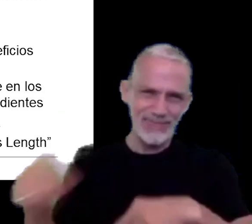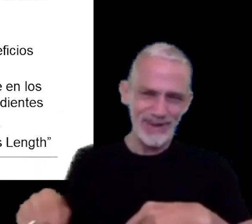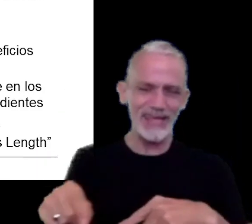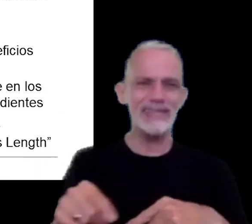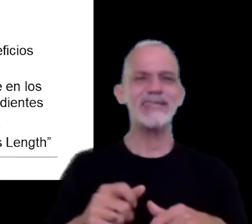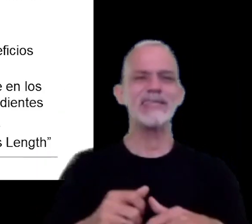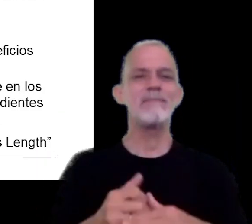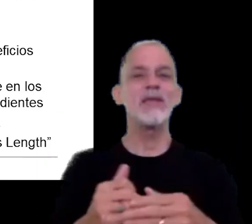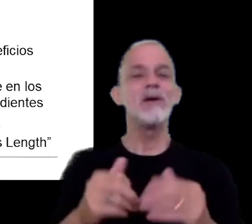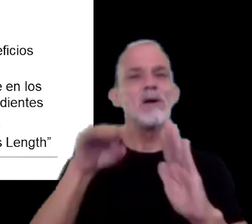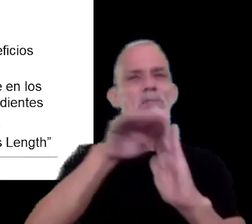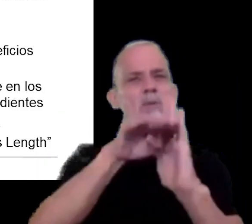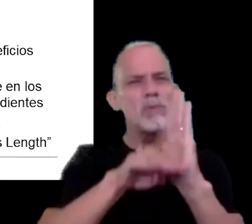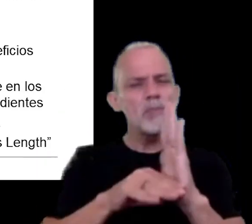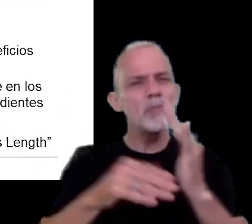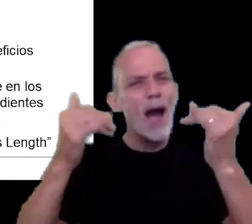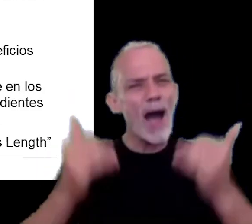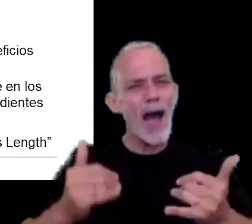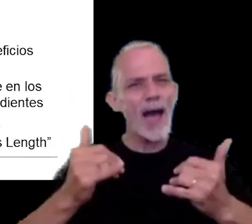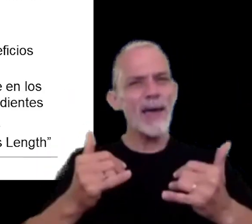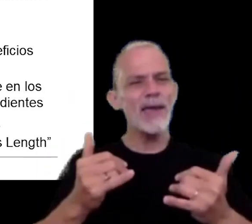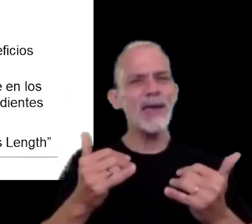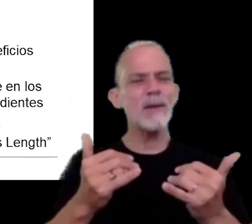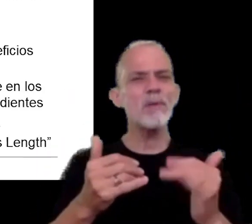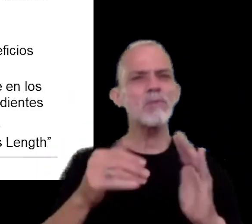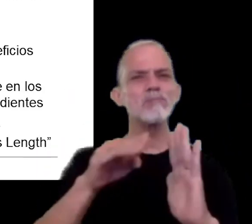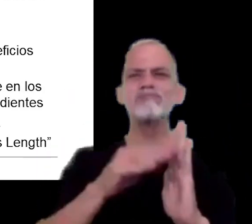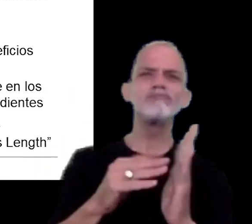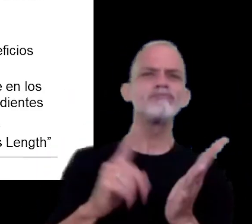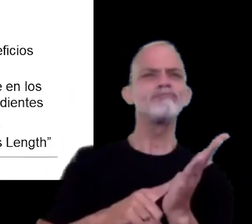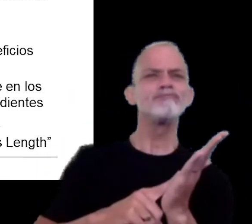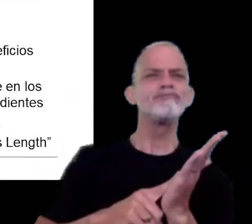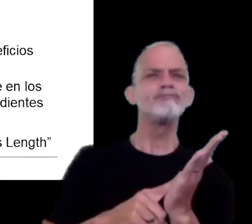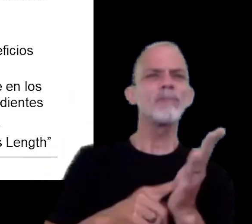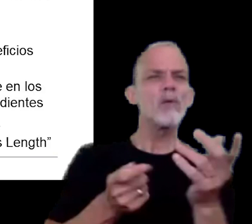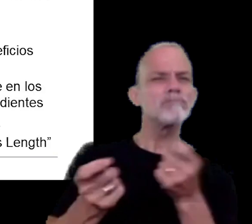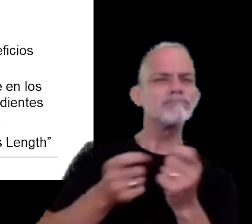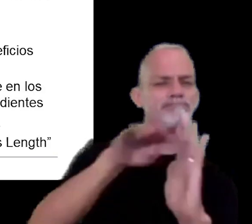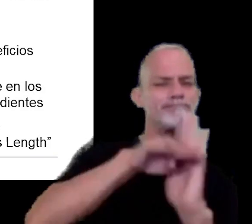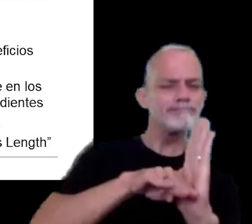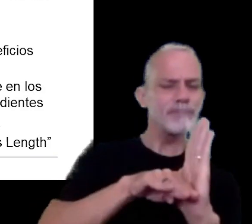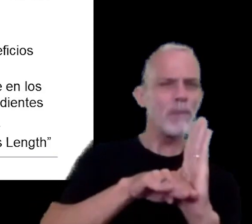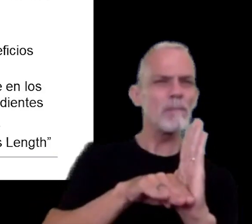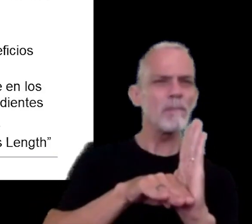normativa regulaciones que permitan